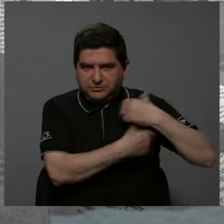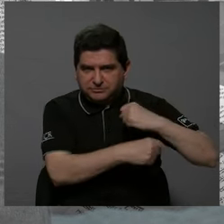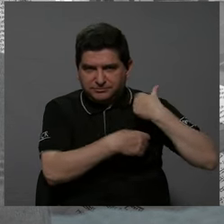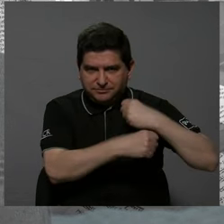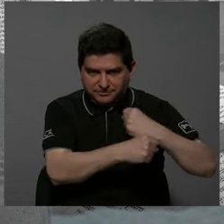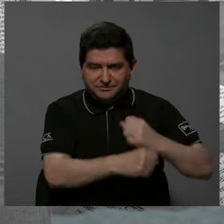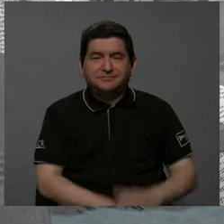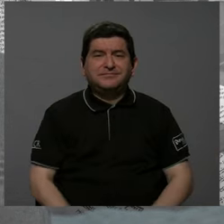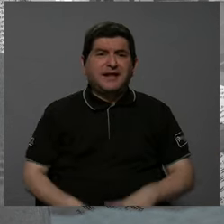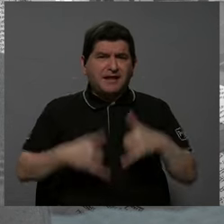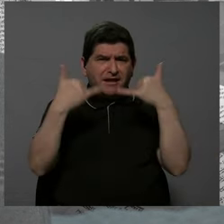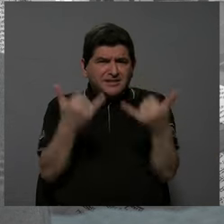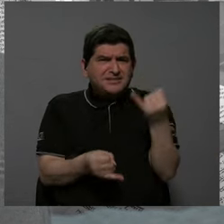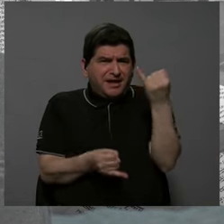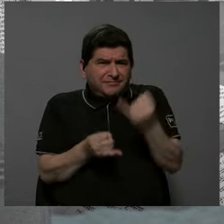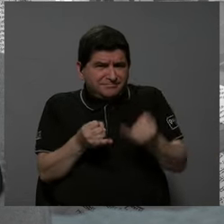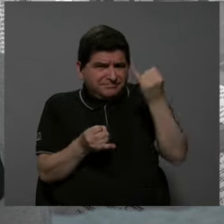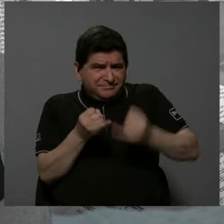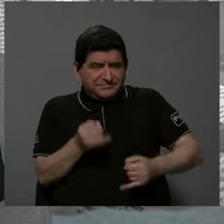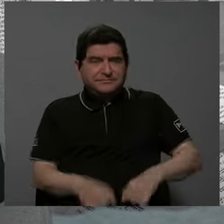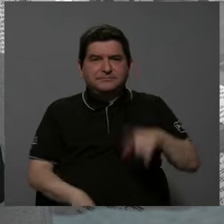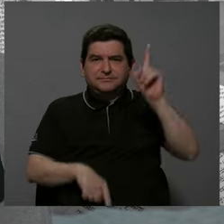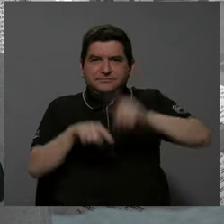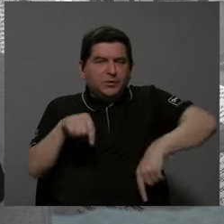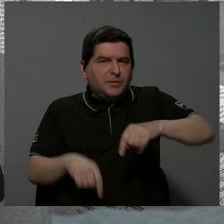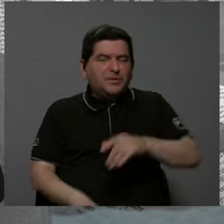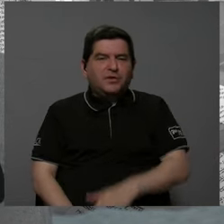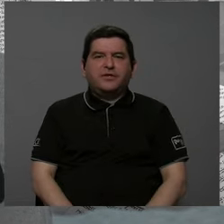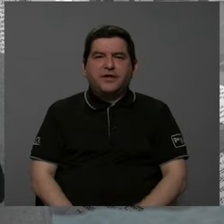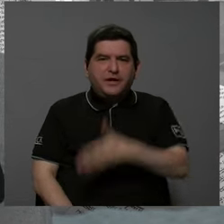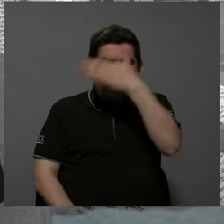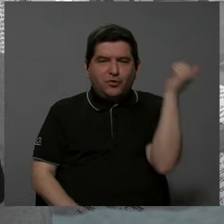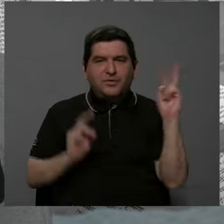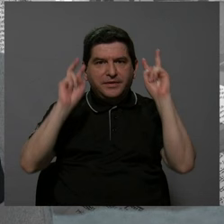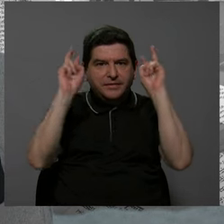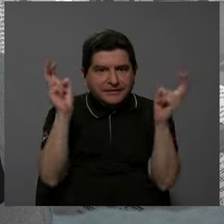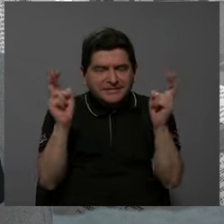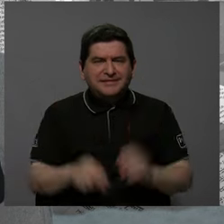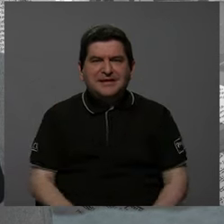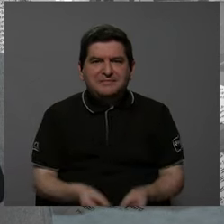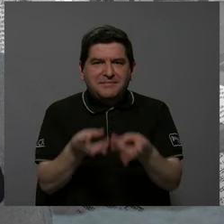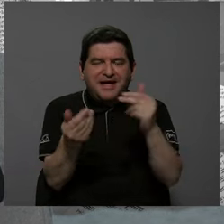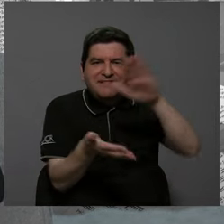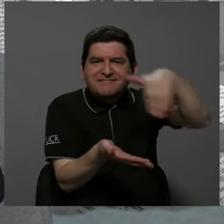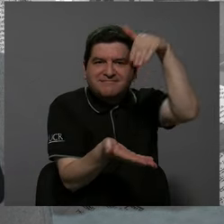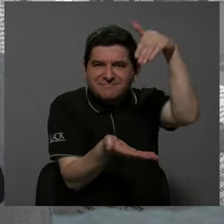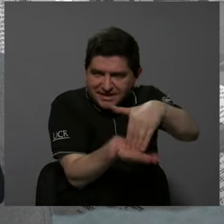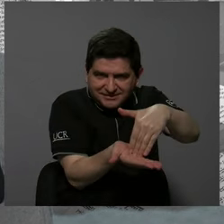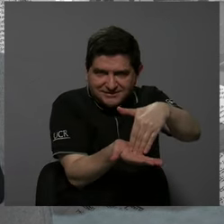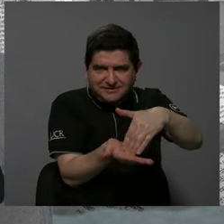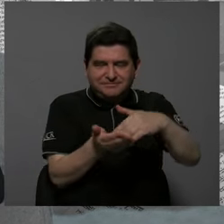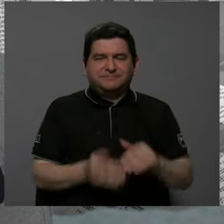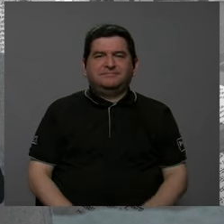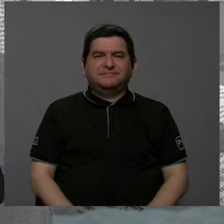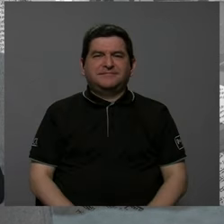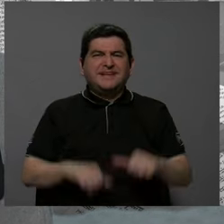municipales. Y ya para finalizar, no podemos dejar de tocar un tema que es la descentralización.